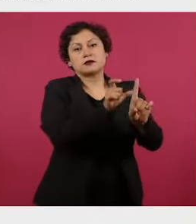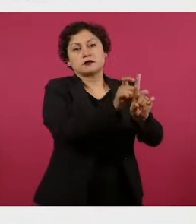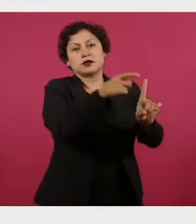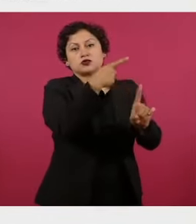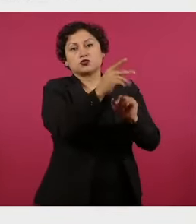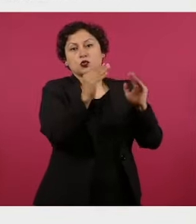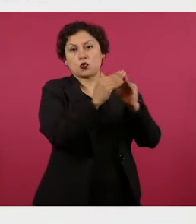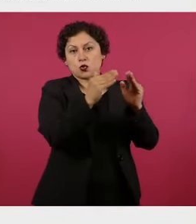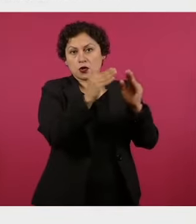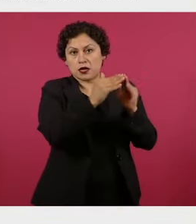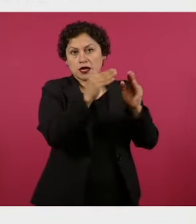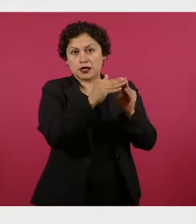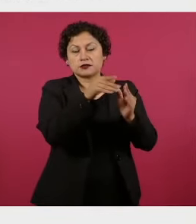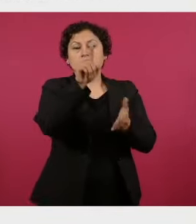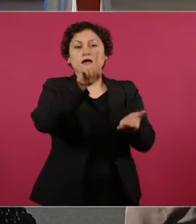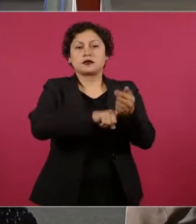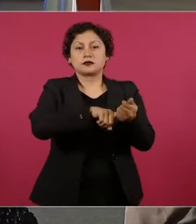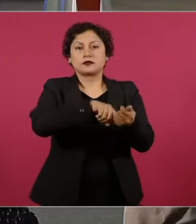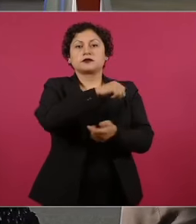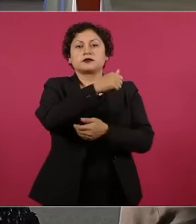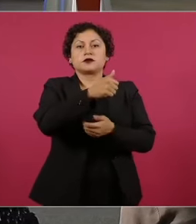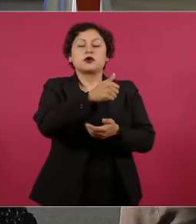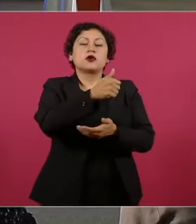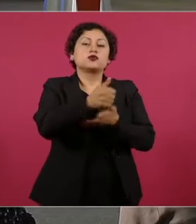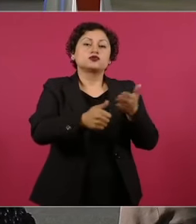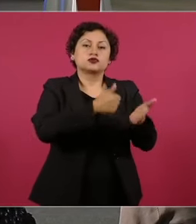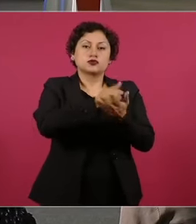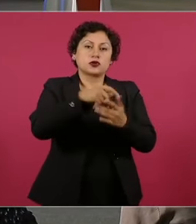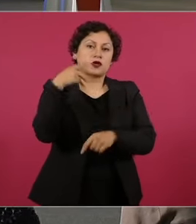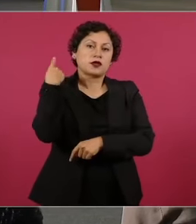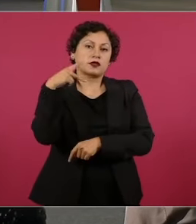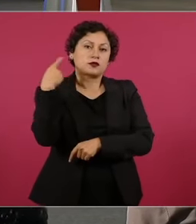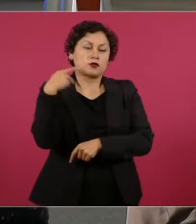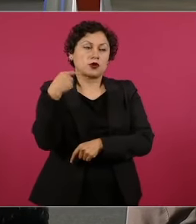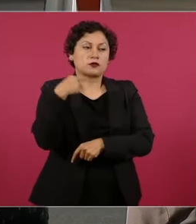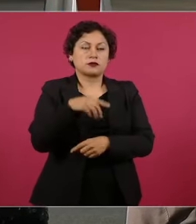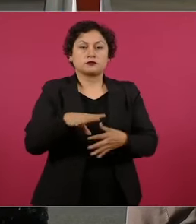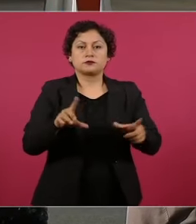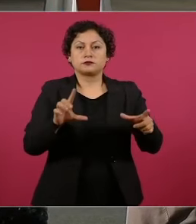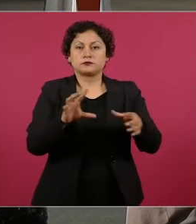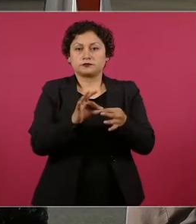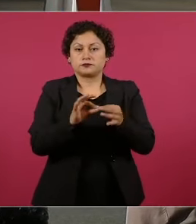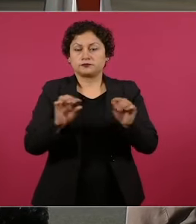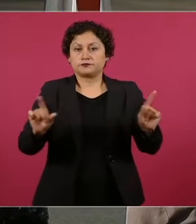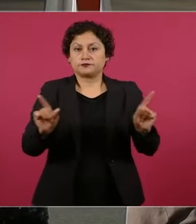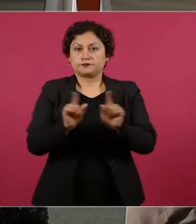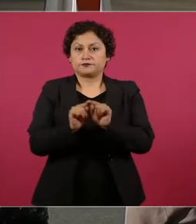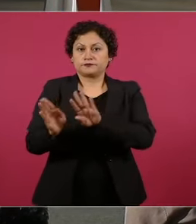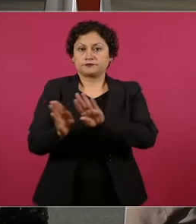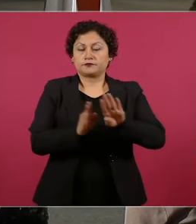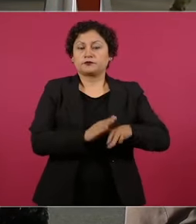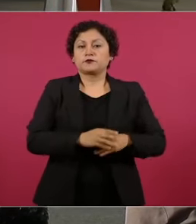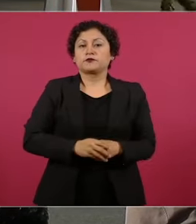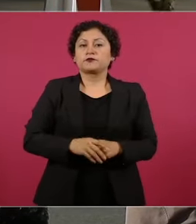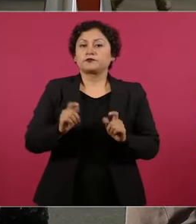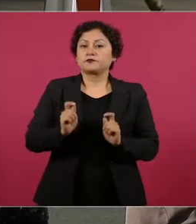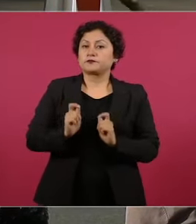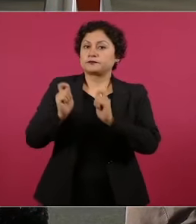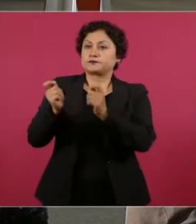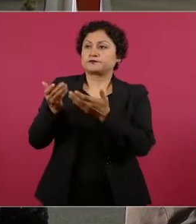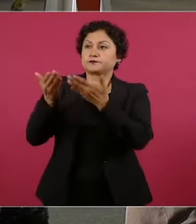particular en la ciudad de Puebla. Sería cuantos. Me permito ceder el micrófono al denominante secretario.